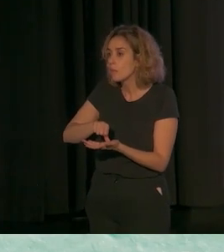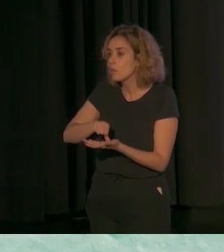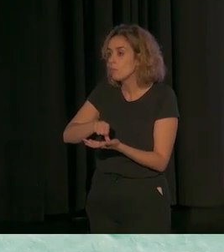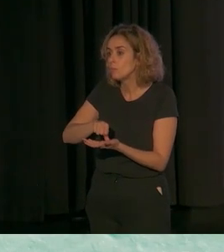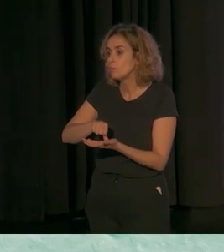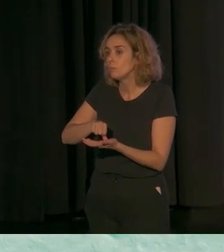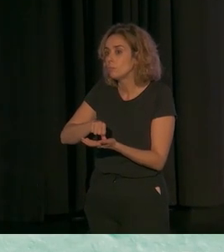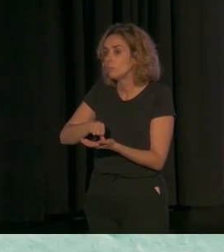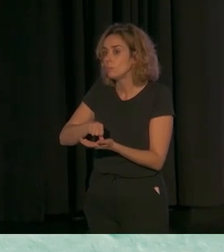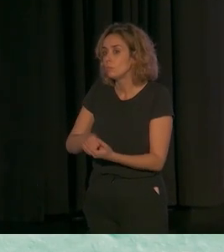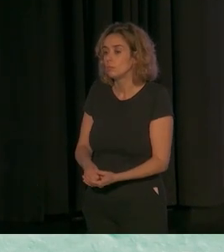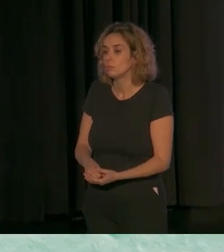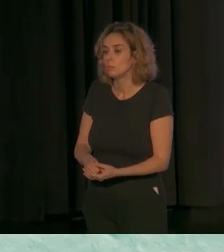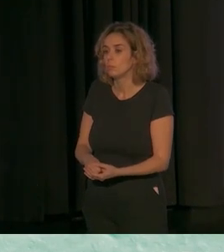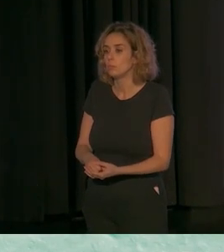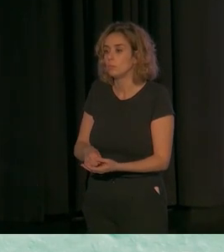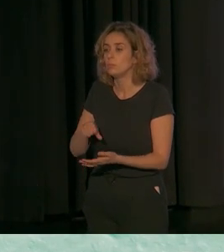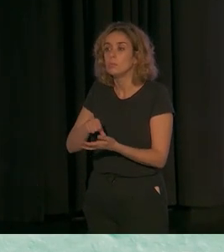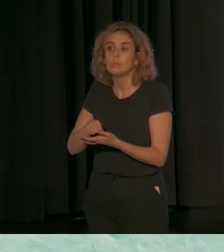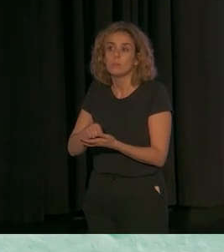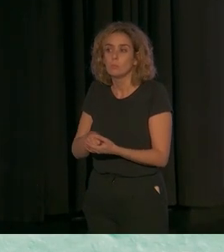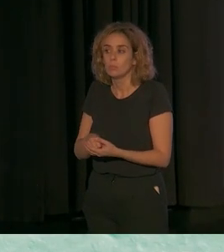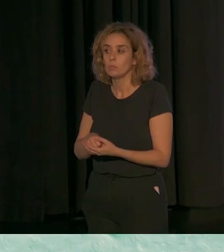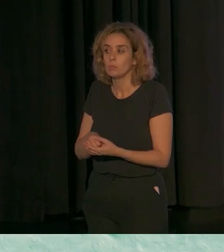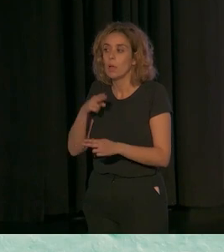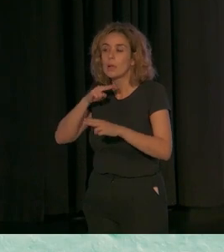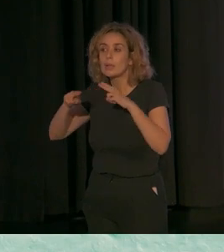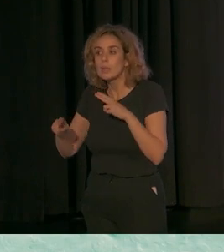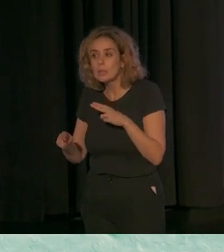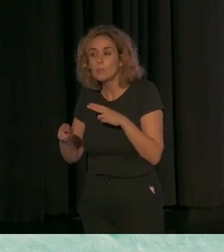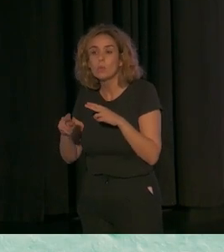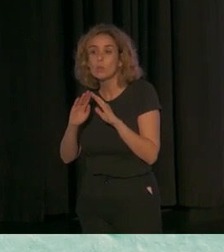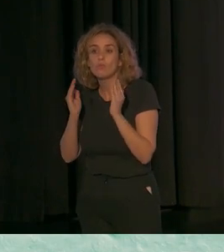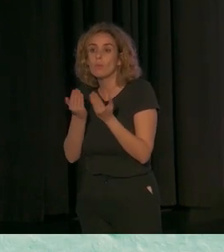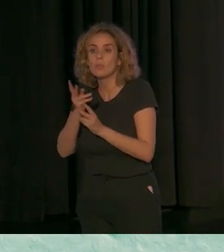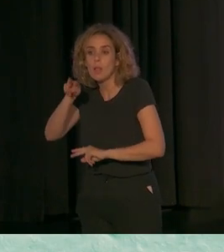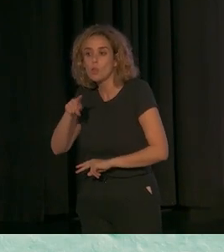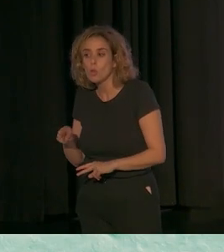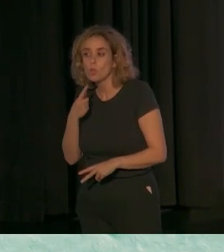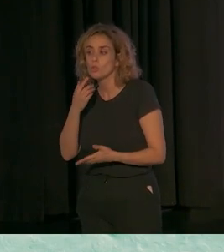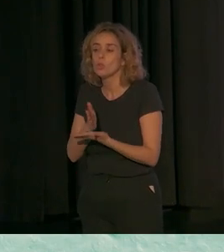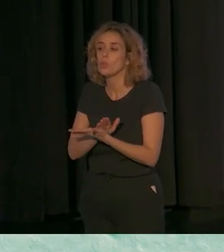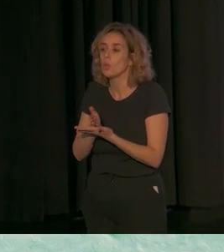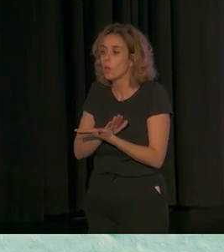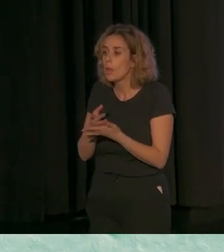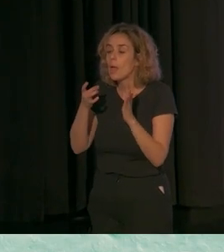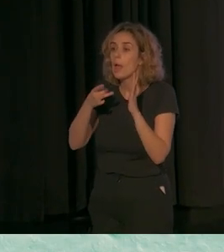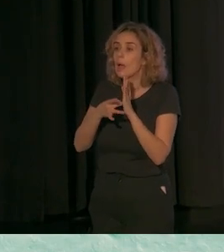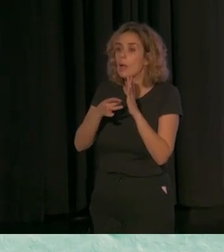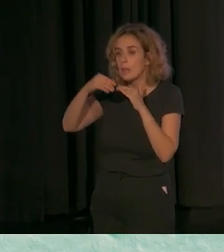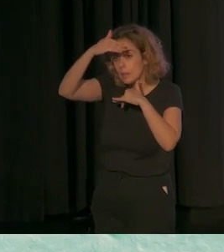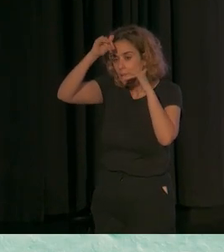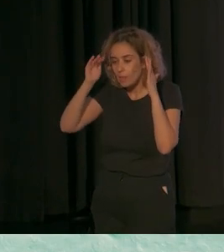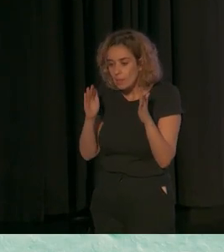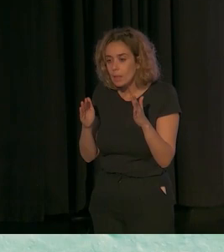a lo que el centro les proporciona. No son respuestas universales sino que están moduladas por la calidad de la atención